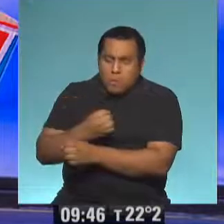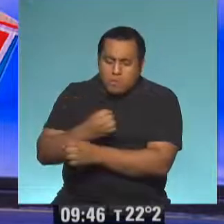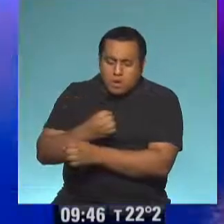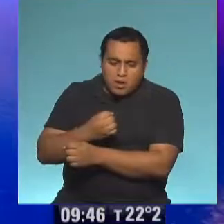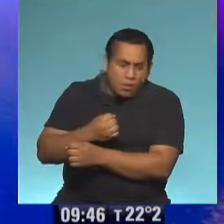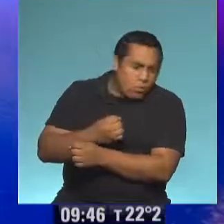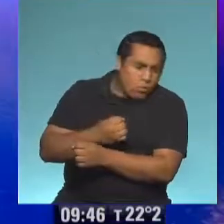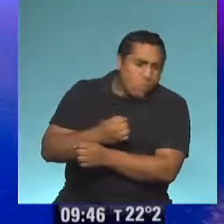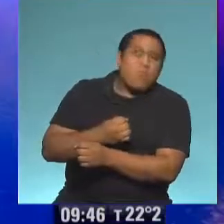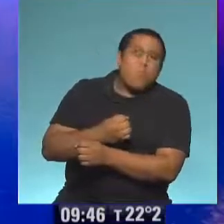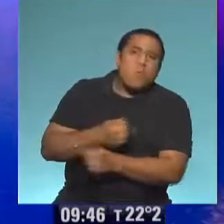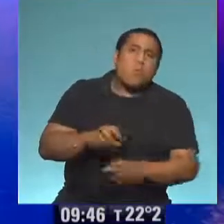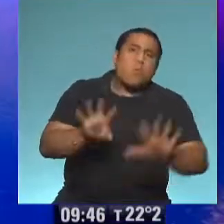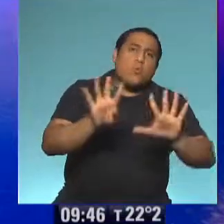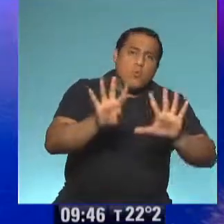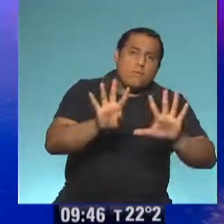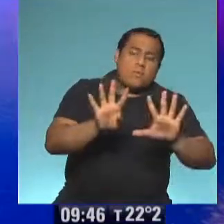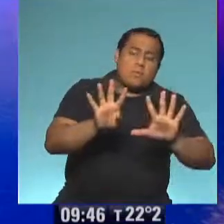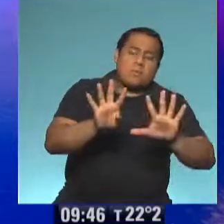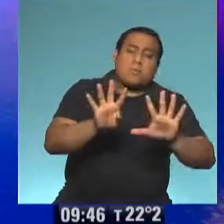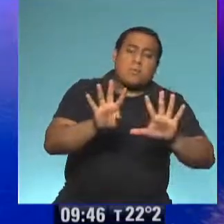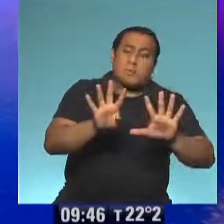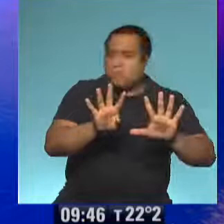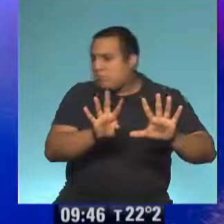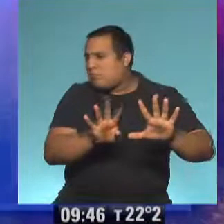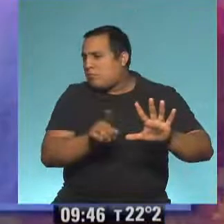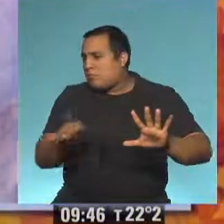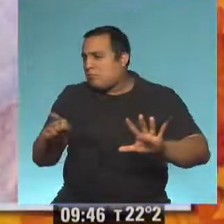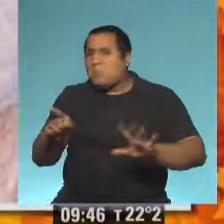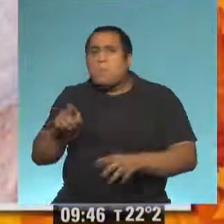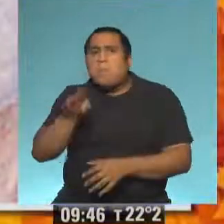huevos. Y un patito para alimentar.